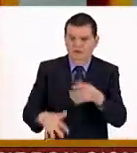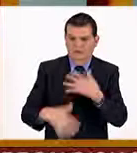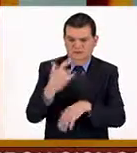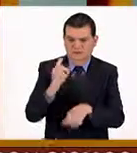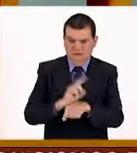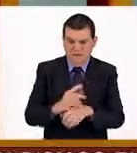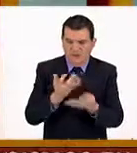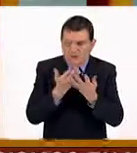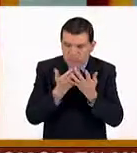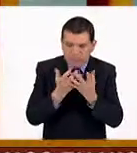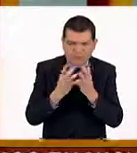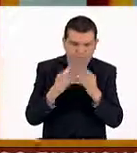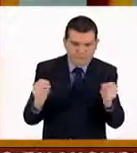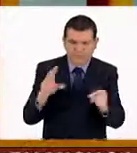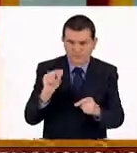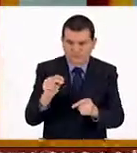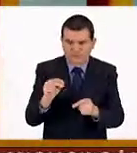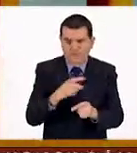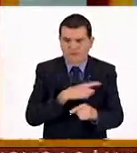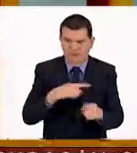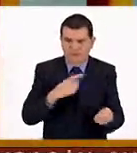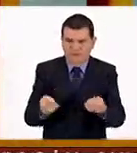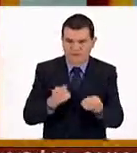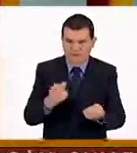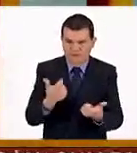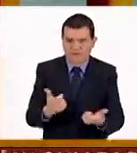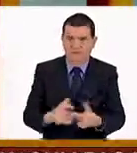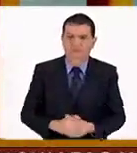desaparezca en un abrir y cerrar de ojos, tome el control de su dinero.